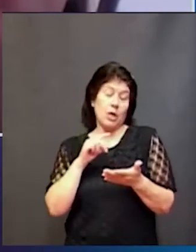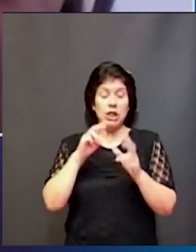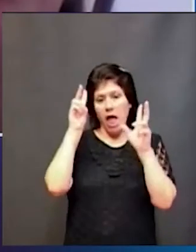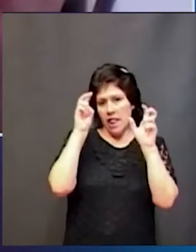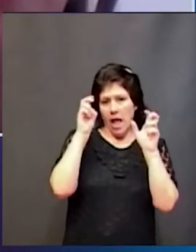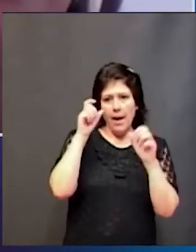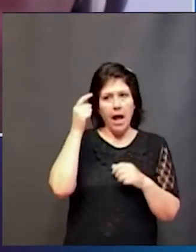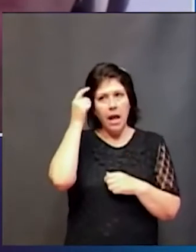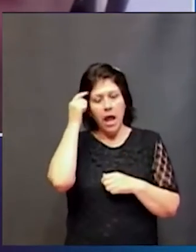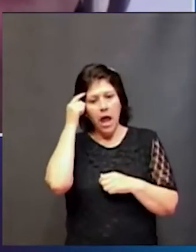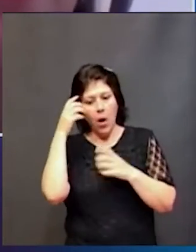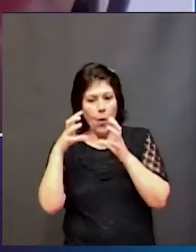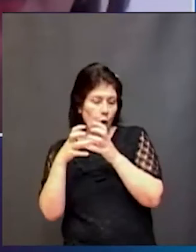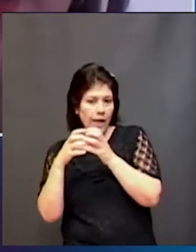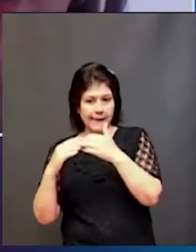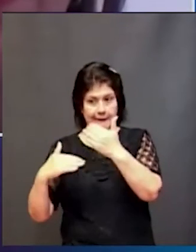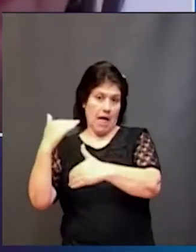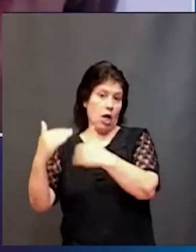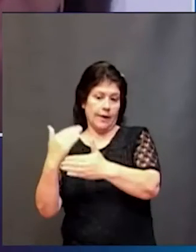importante bueno una de las primeras